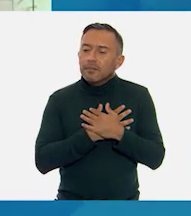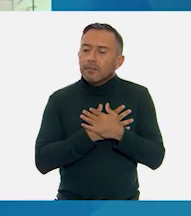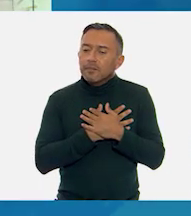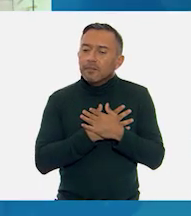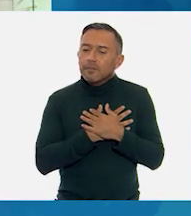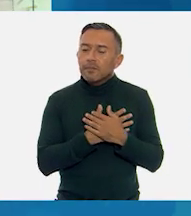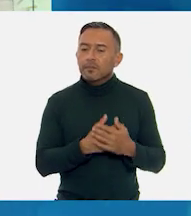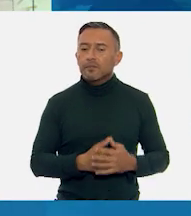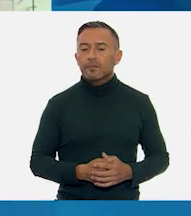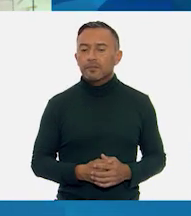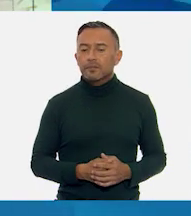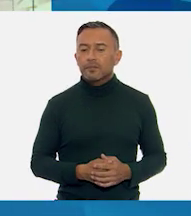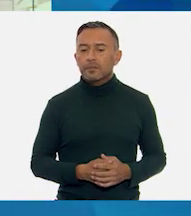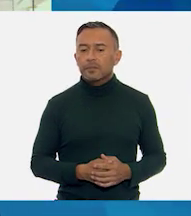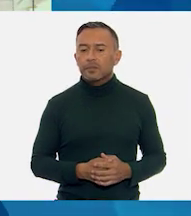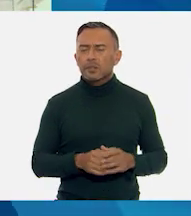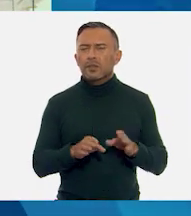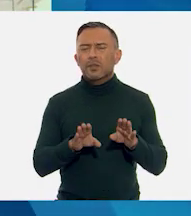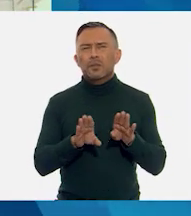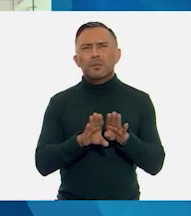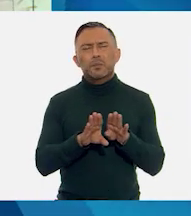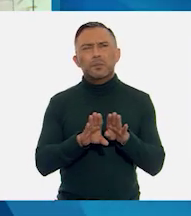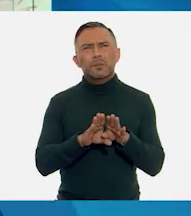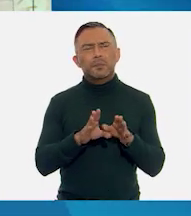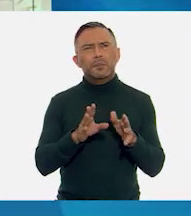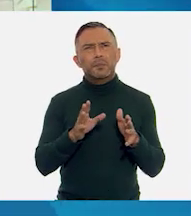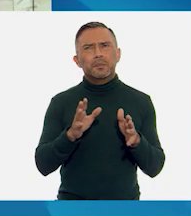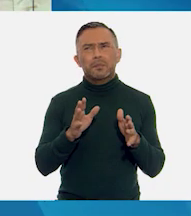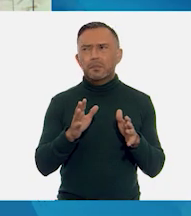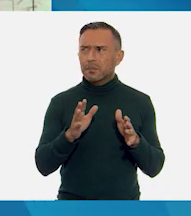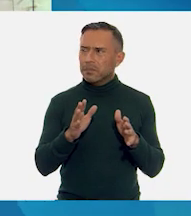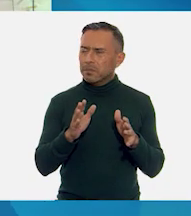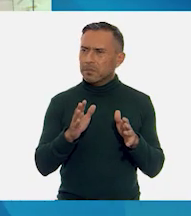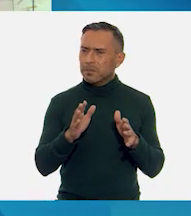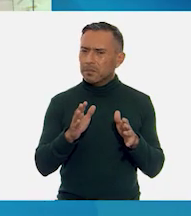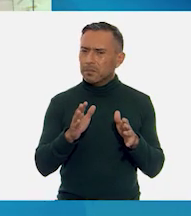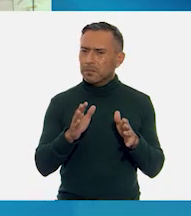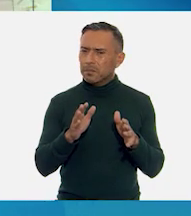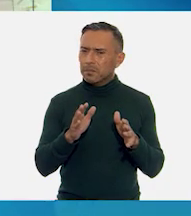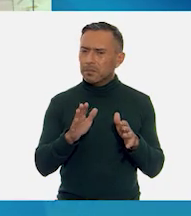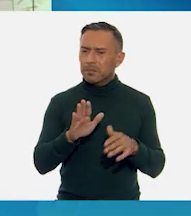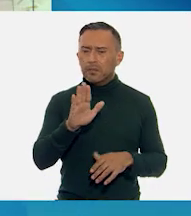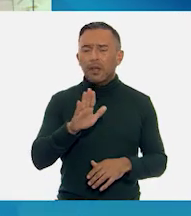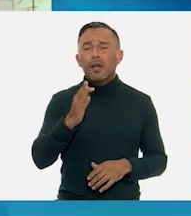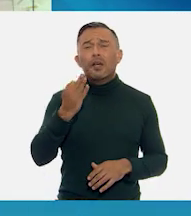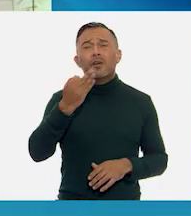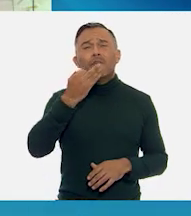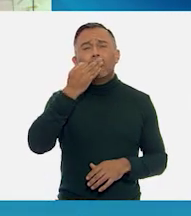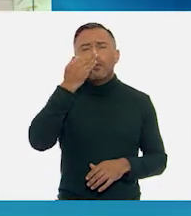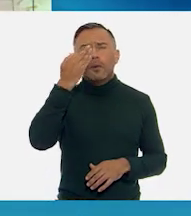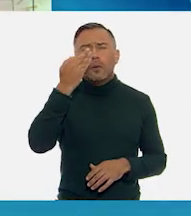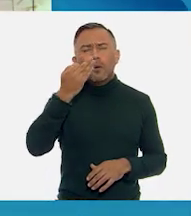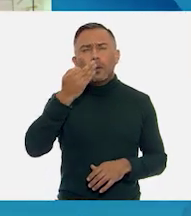Como una sola flor seremos